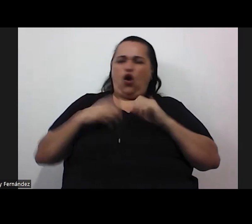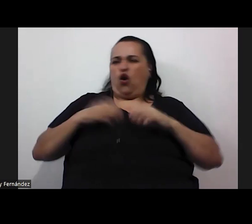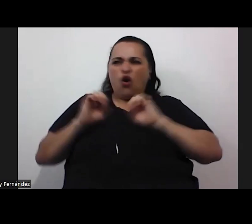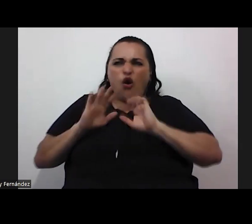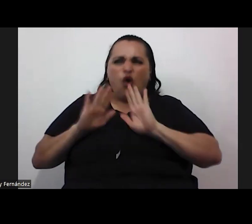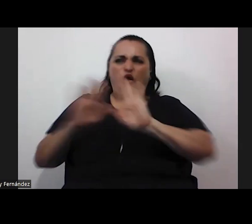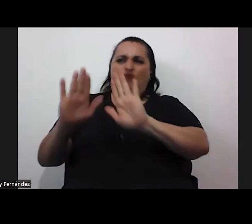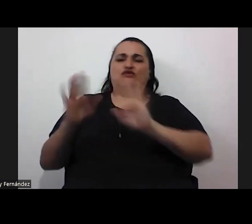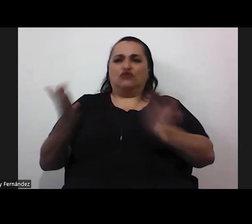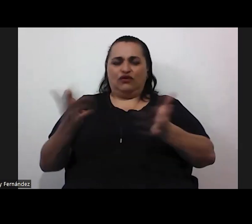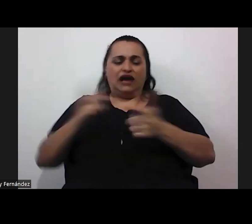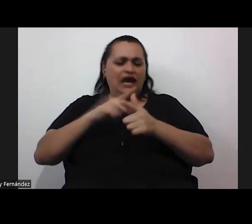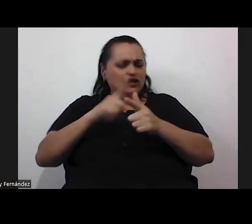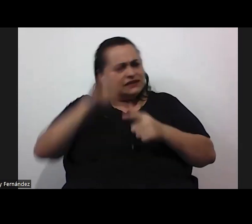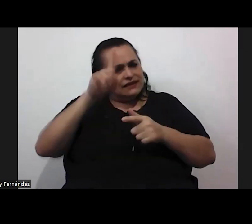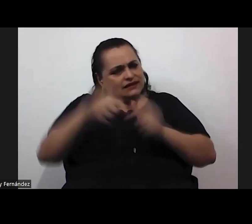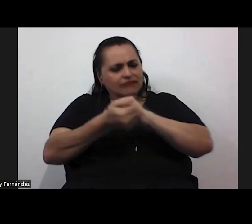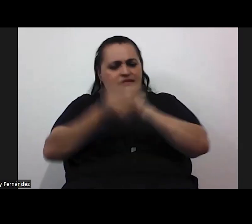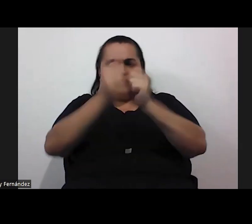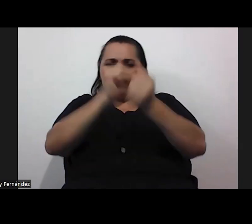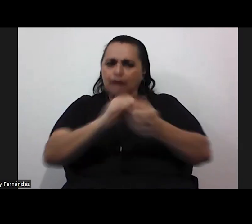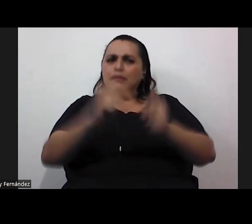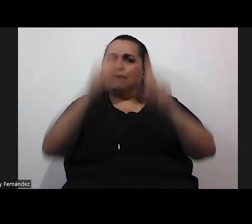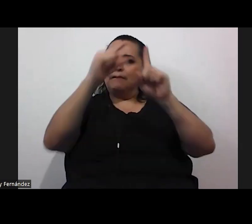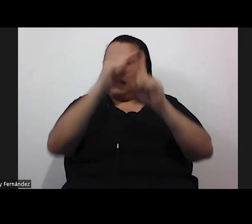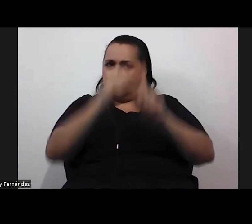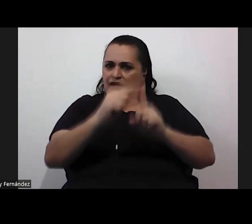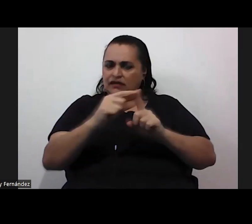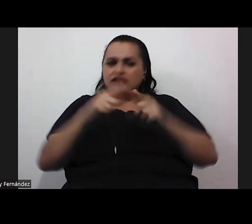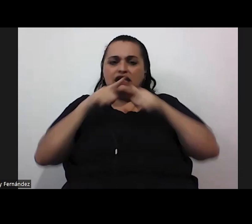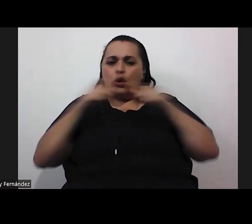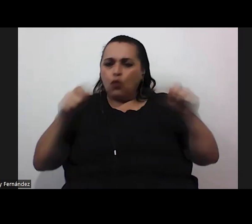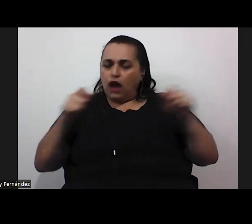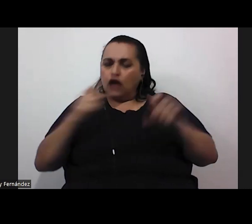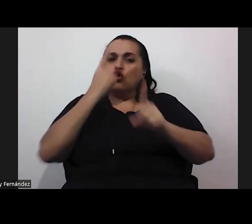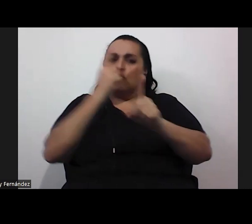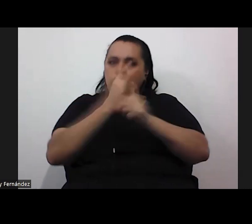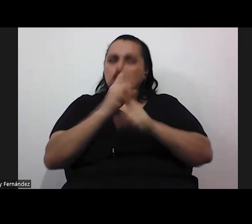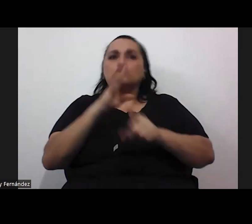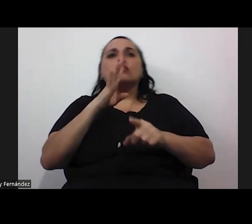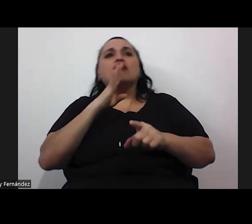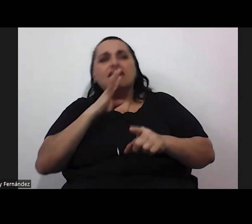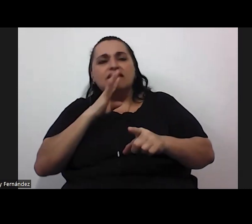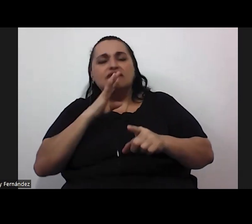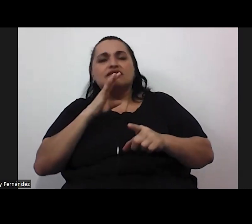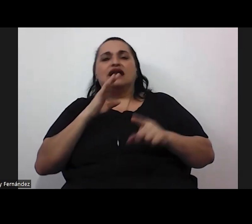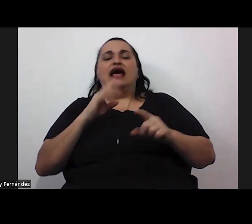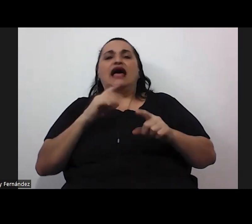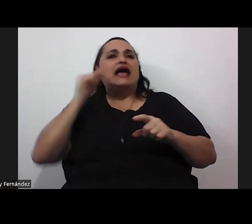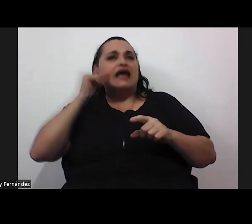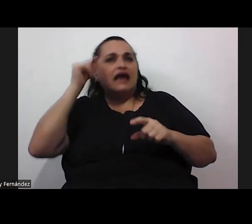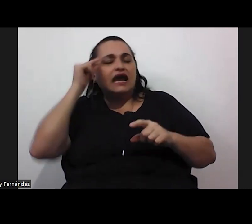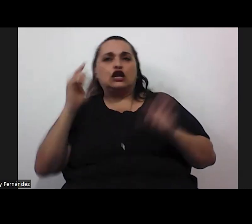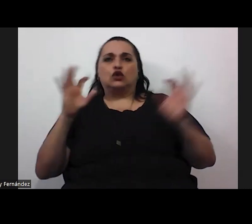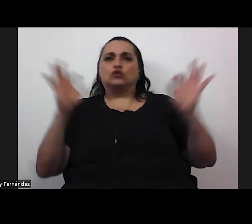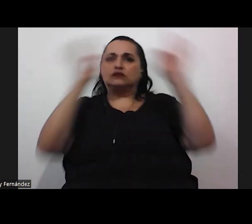cambiemos esas palabras y utilicemos un lenguaje correcto para hablar del género de la sexualidad de la